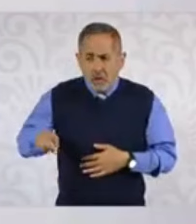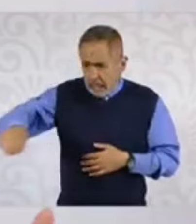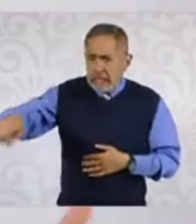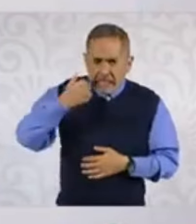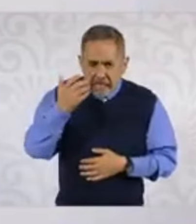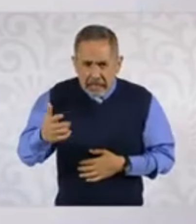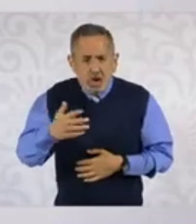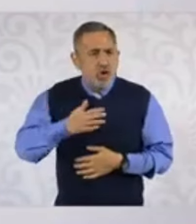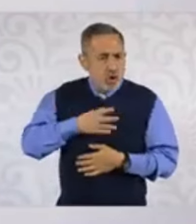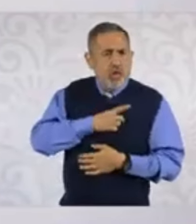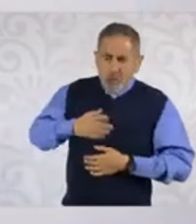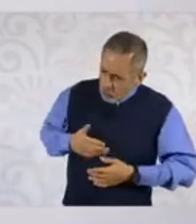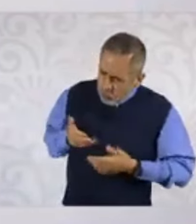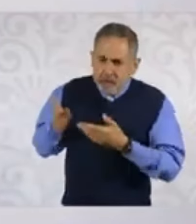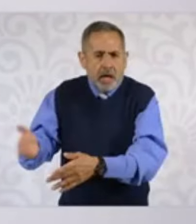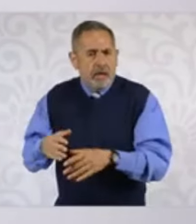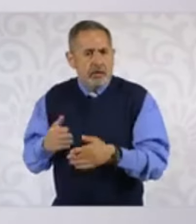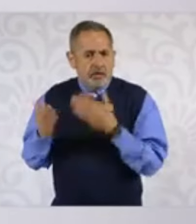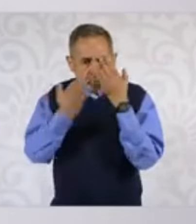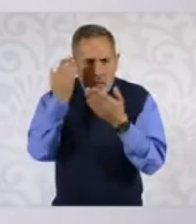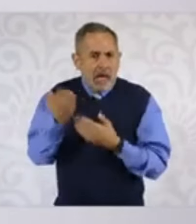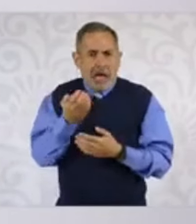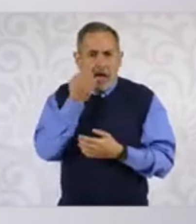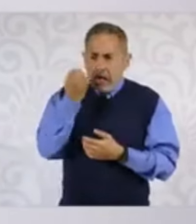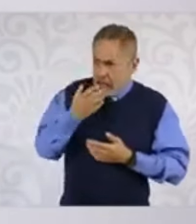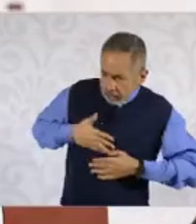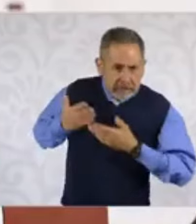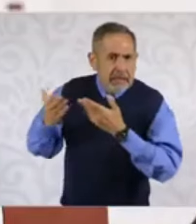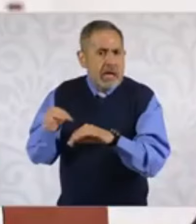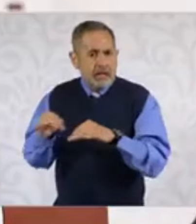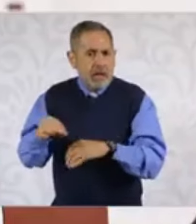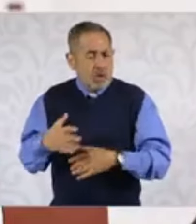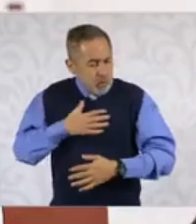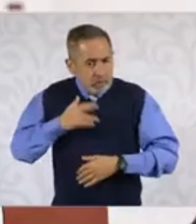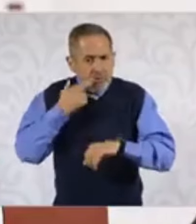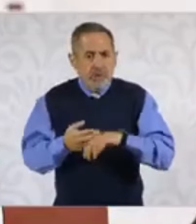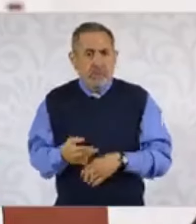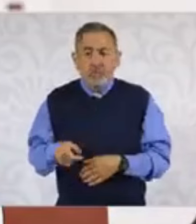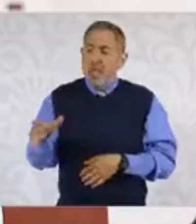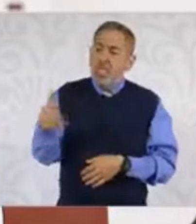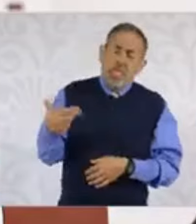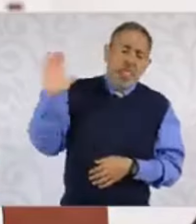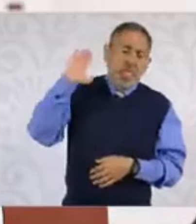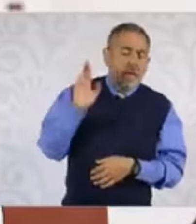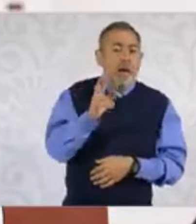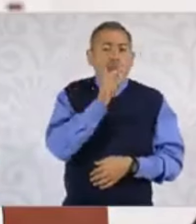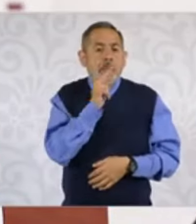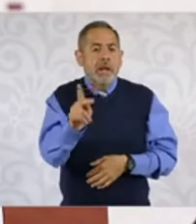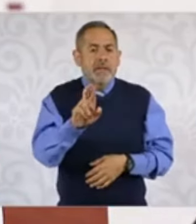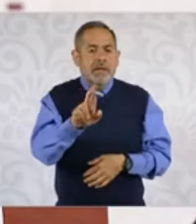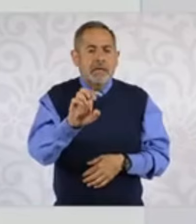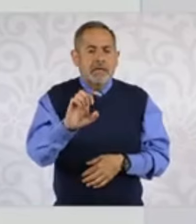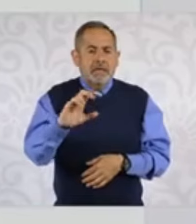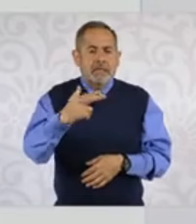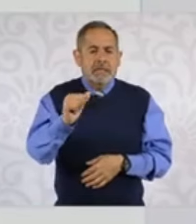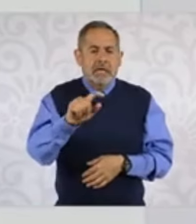12 sería HIJK, miércoles 13 letra M, jueves, viernes 14.15 letra M, sábado